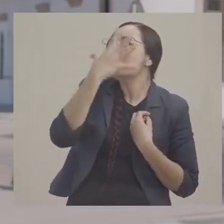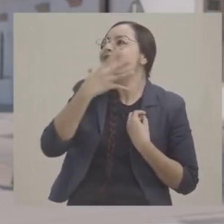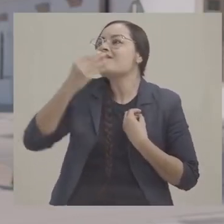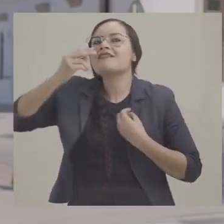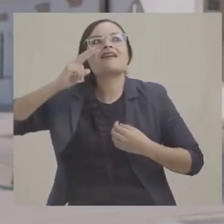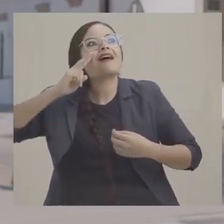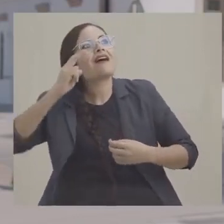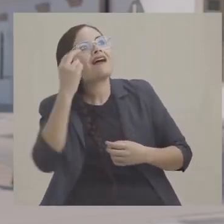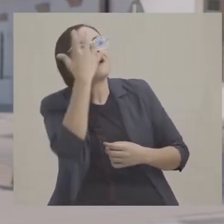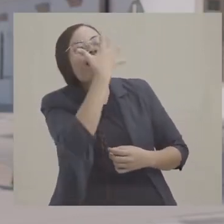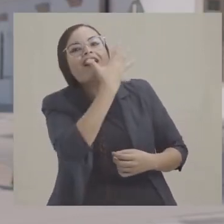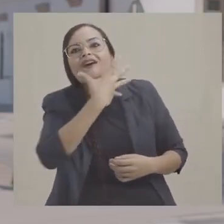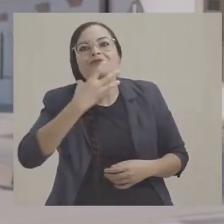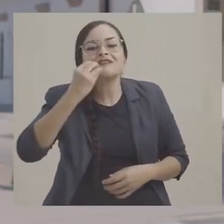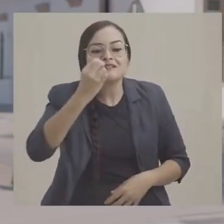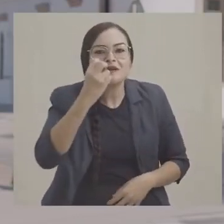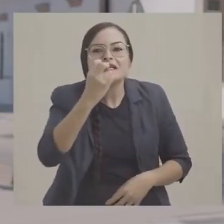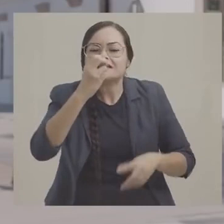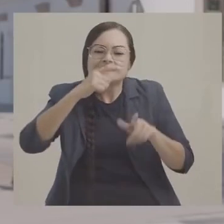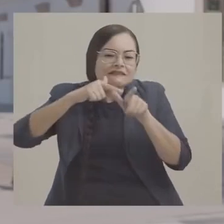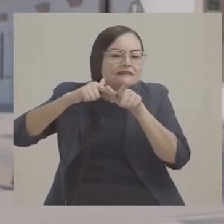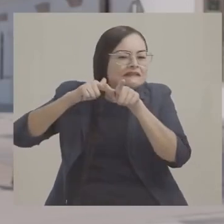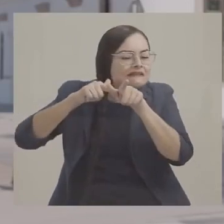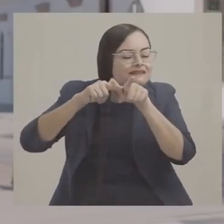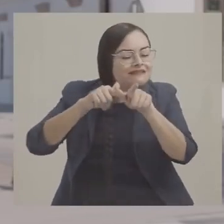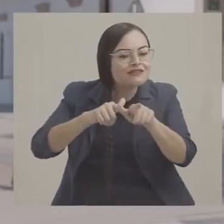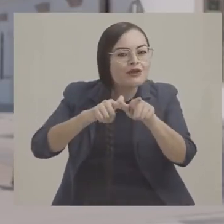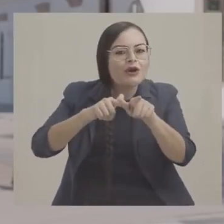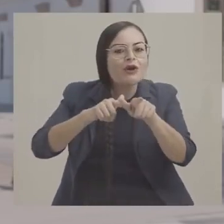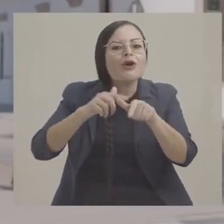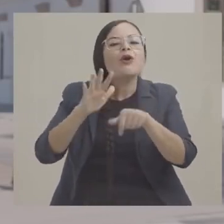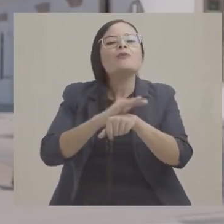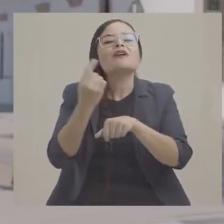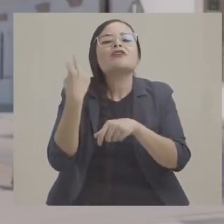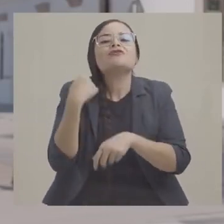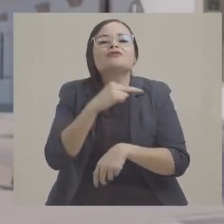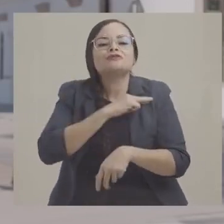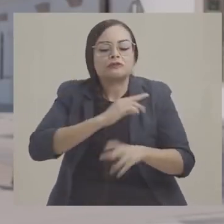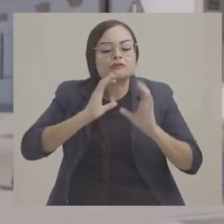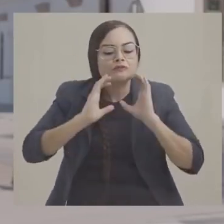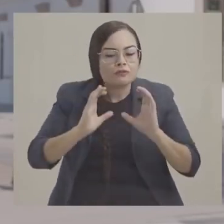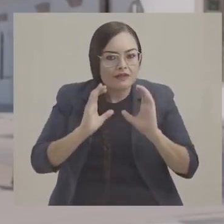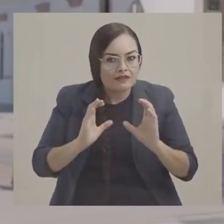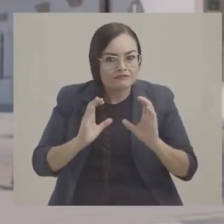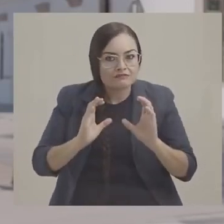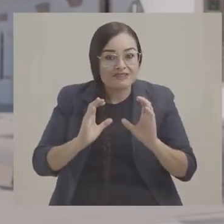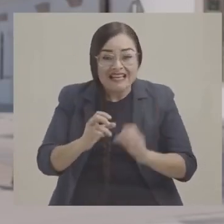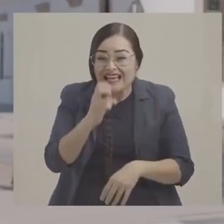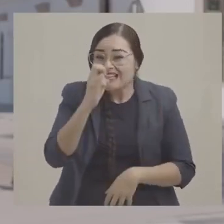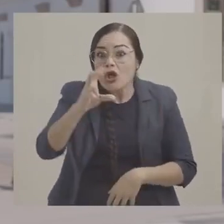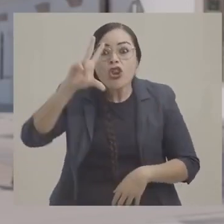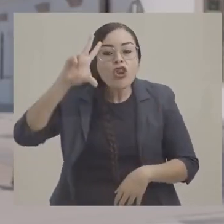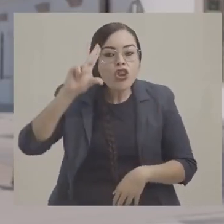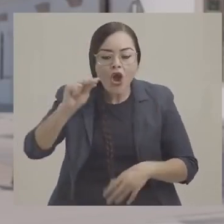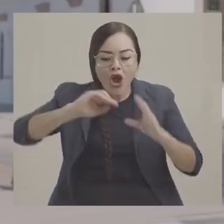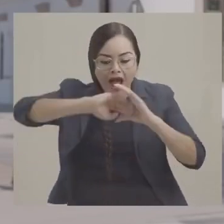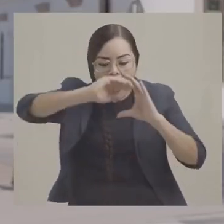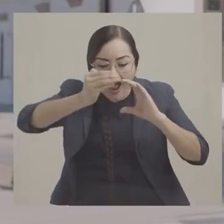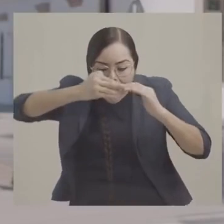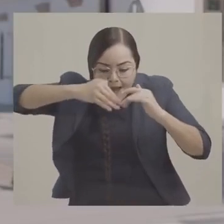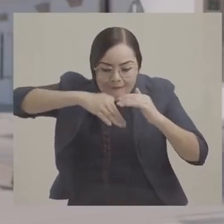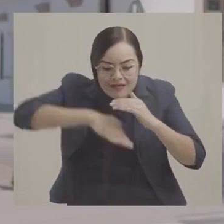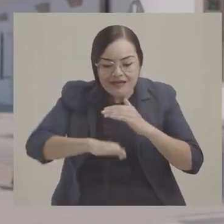y riqueza natural son un recurso inagotable que hemos sabido cuidar. Por eso dijimos no a la minería tóxica.